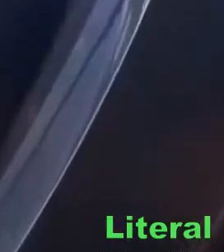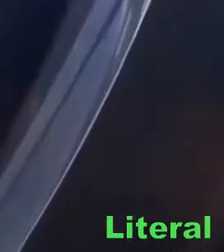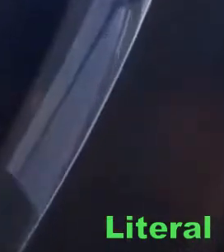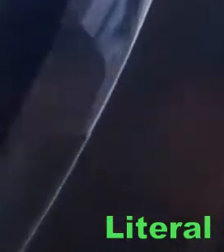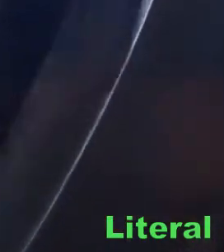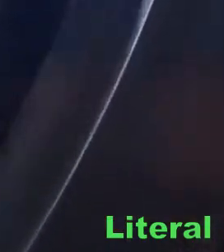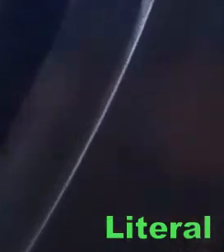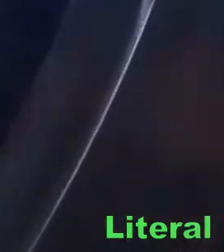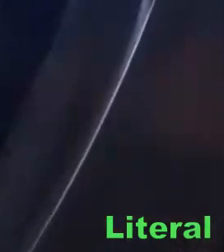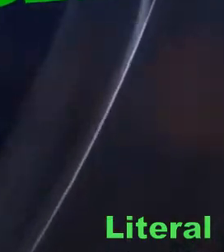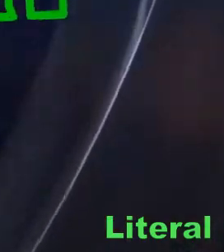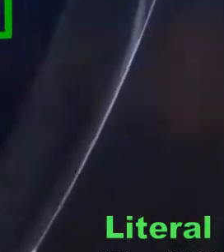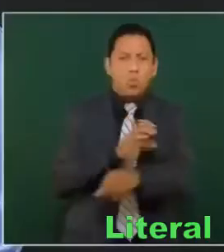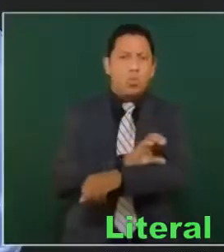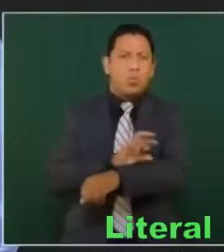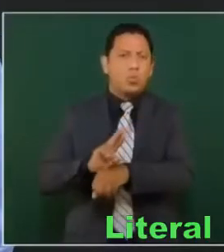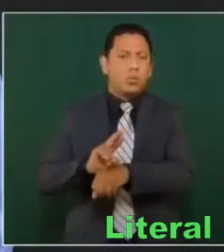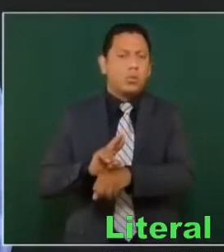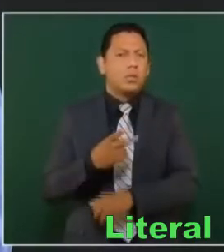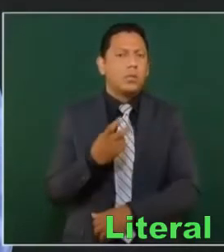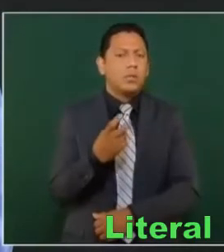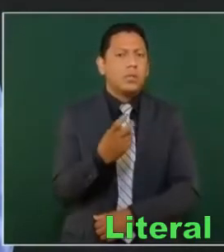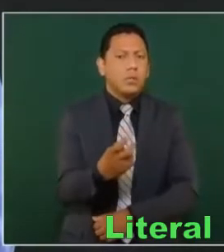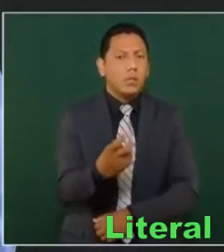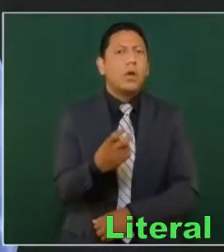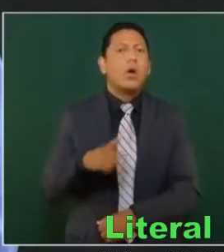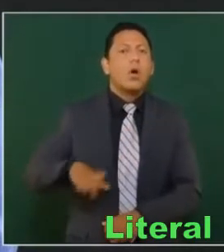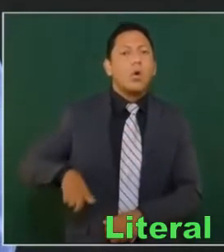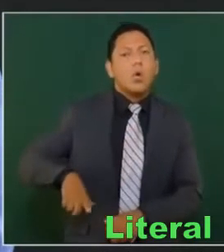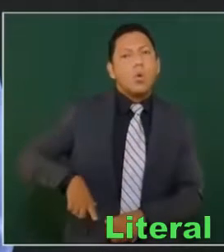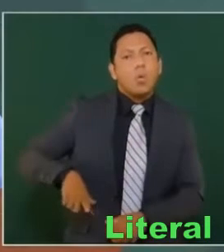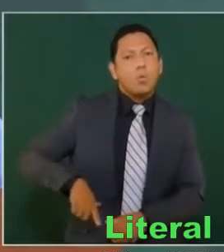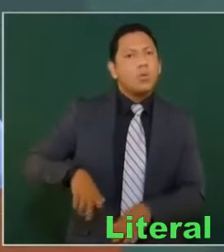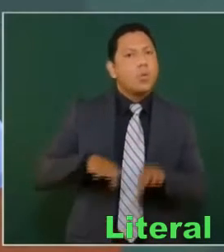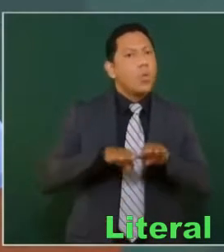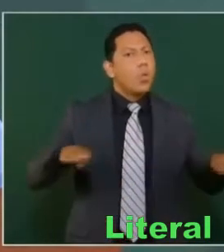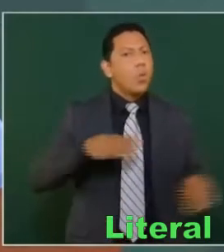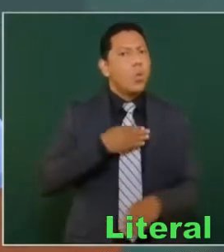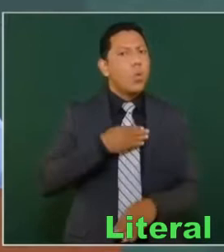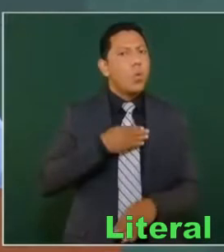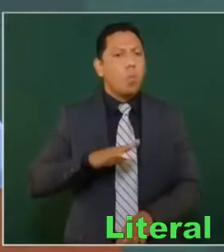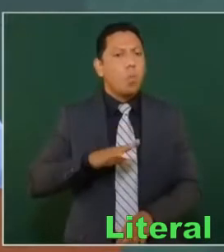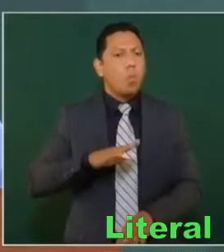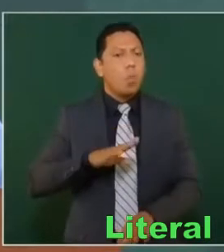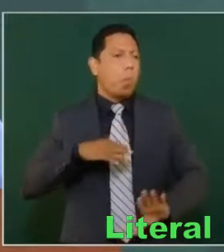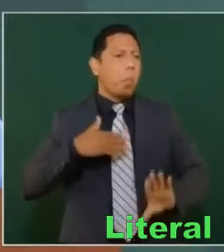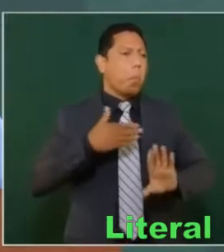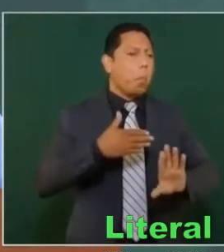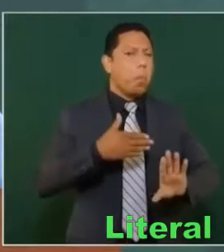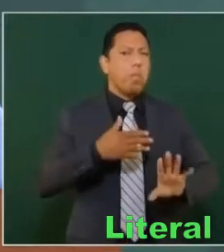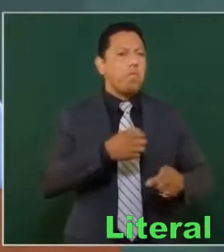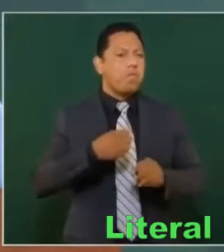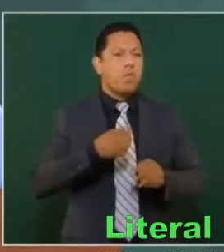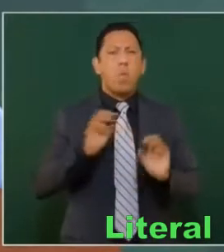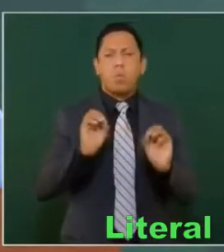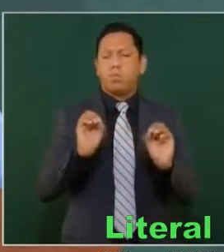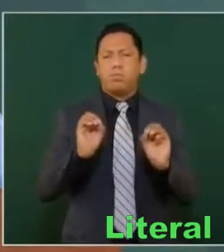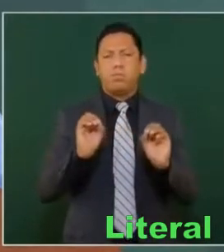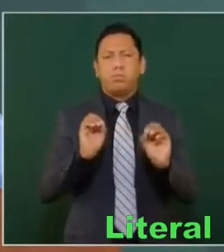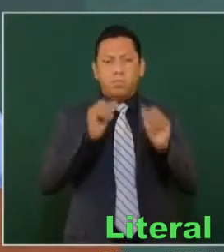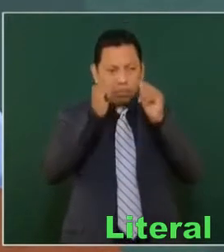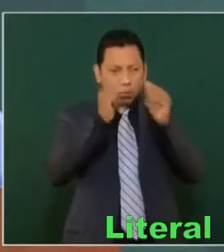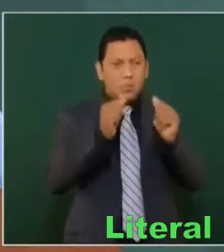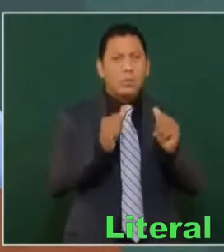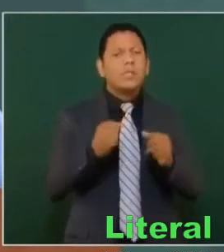López Obrador, en este gobierno democrático no hay represión. Las